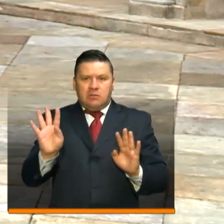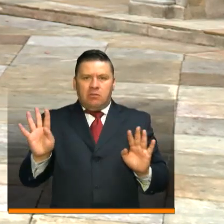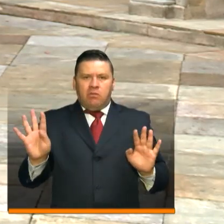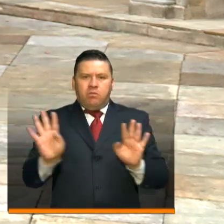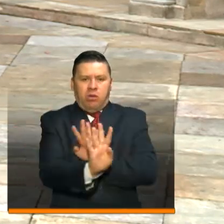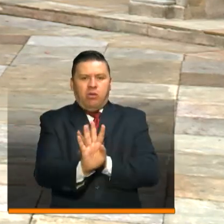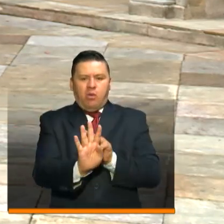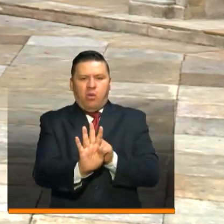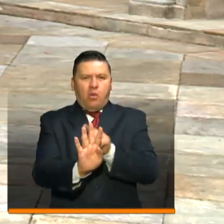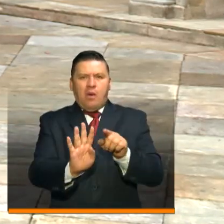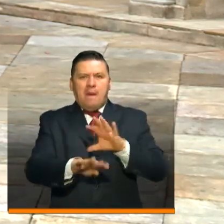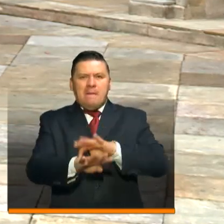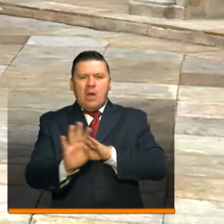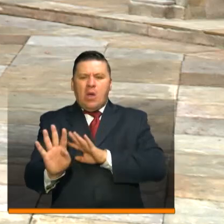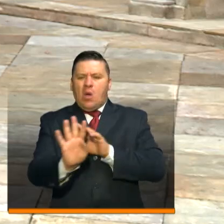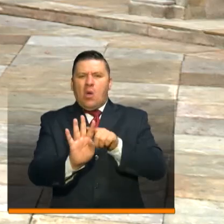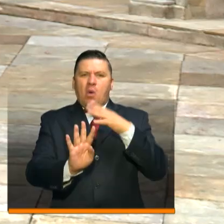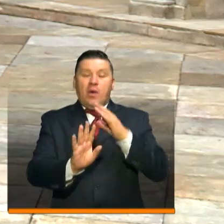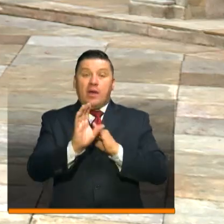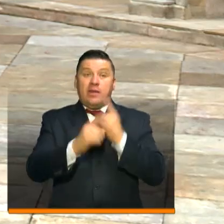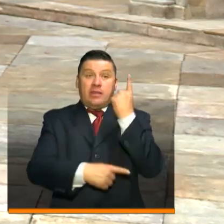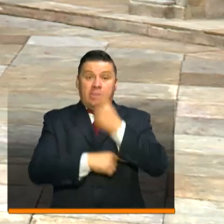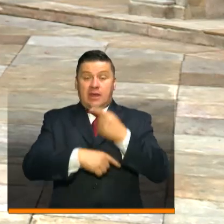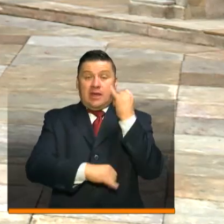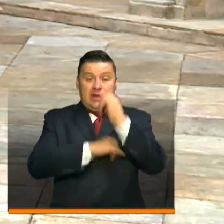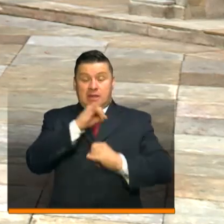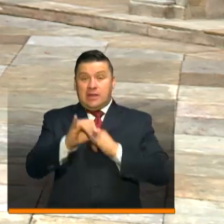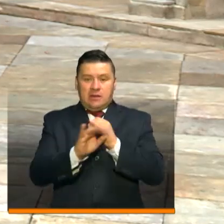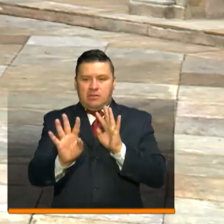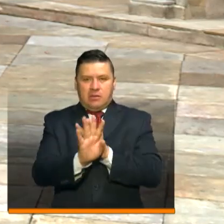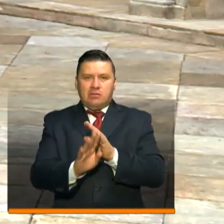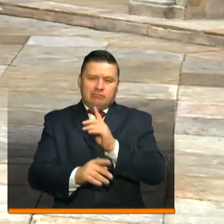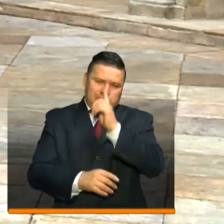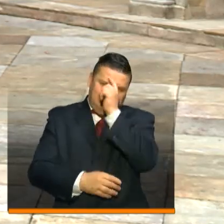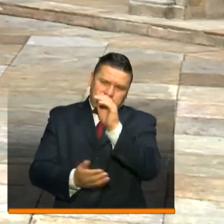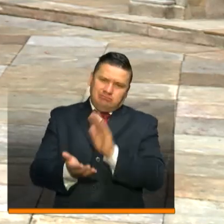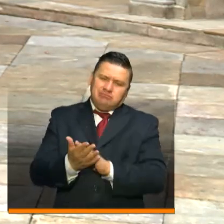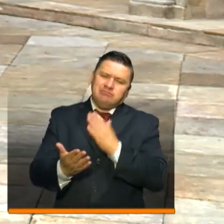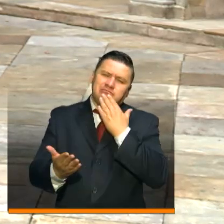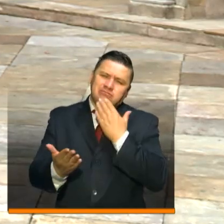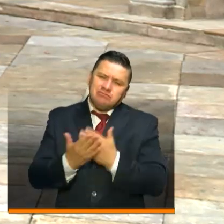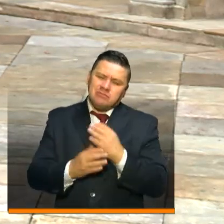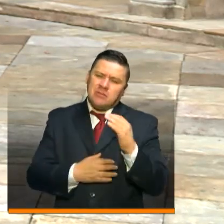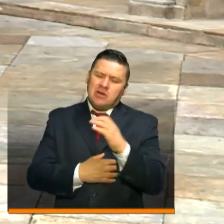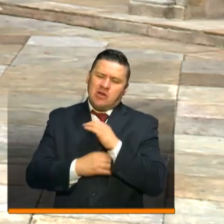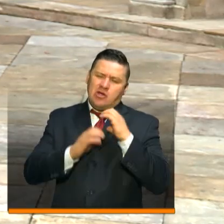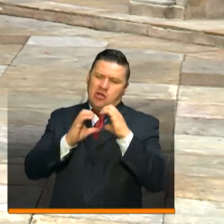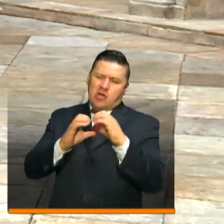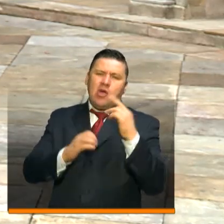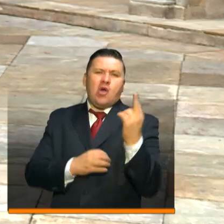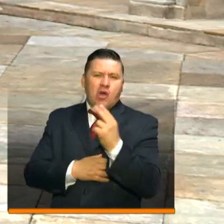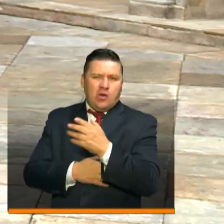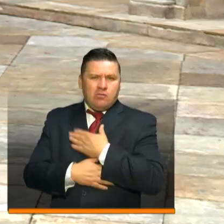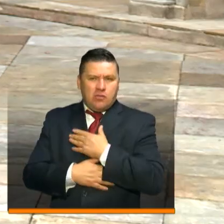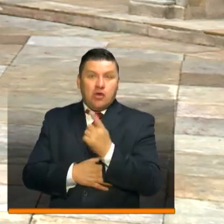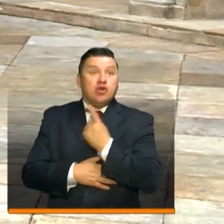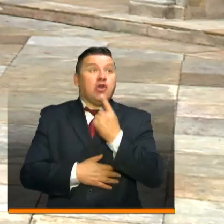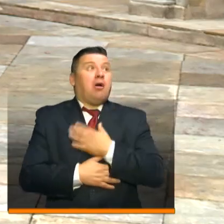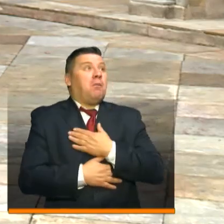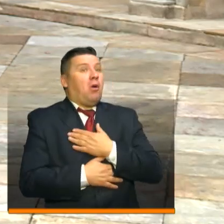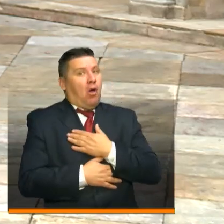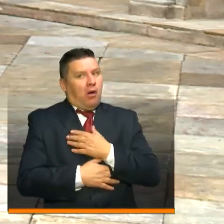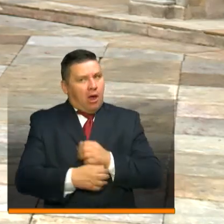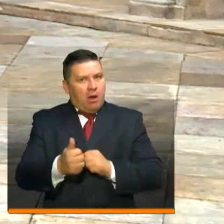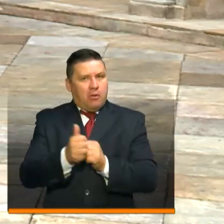coronavirus en nuestro país. Y en el Día Internacional de la Salud, qué mejor homenaje que agradecerles de corazón y reiterarles que no están solos